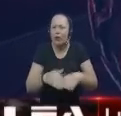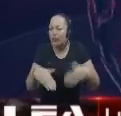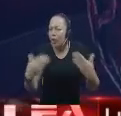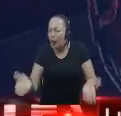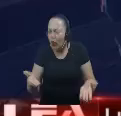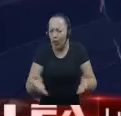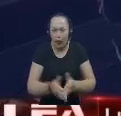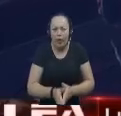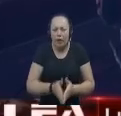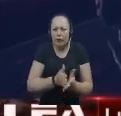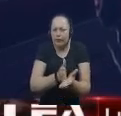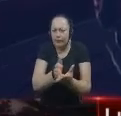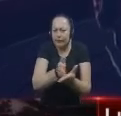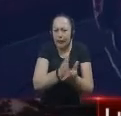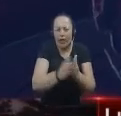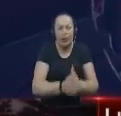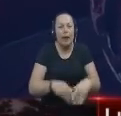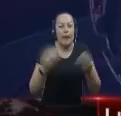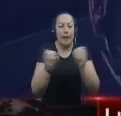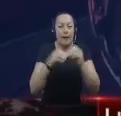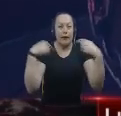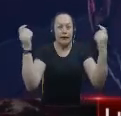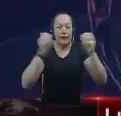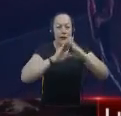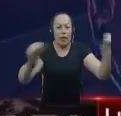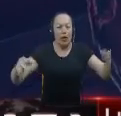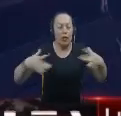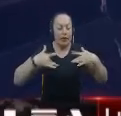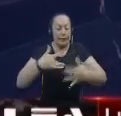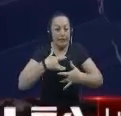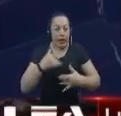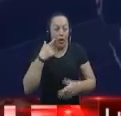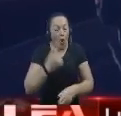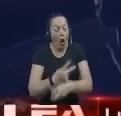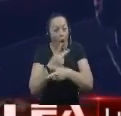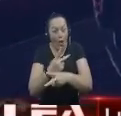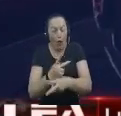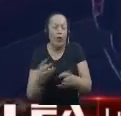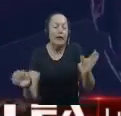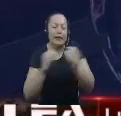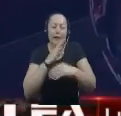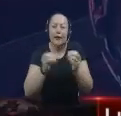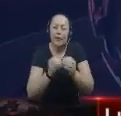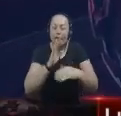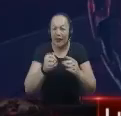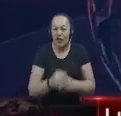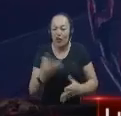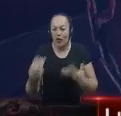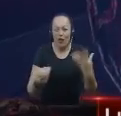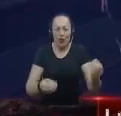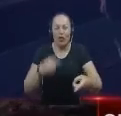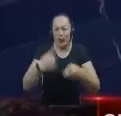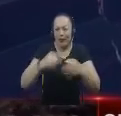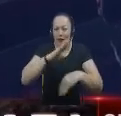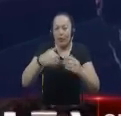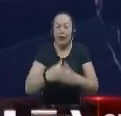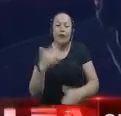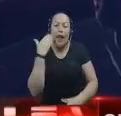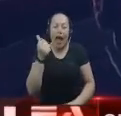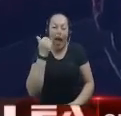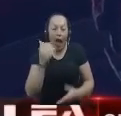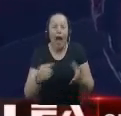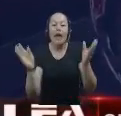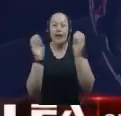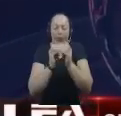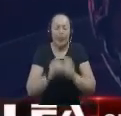de promoción y mantenimiento de la salud Pues en este grupo poblacional Tenemos nuestras mujeres y nuestros